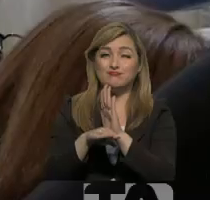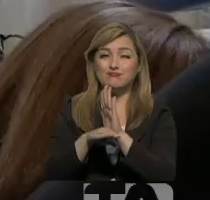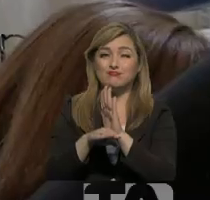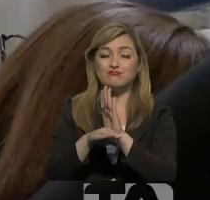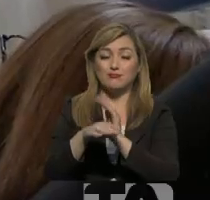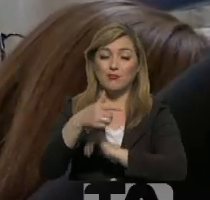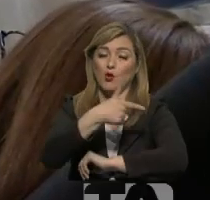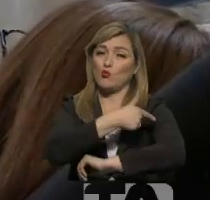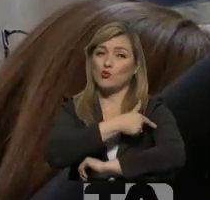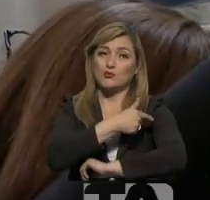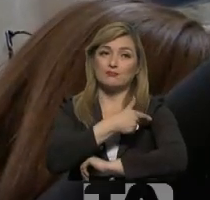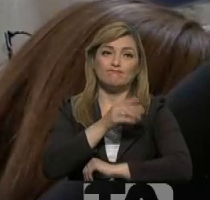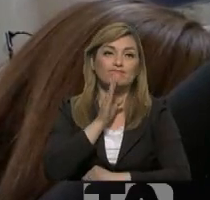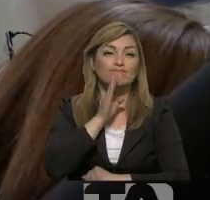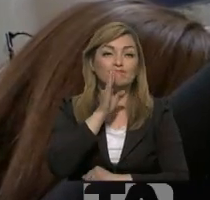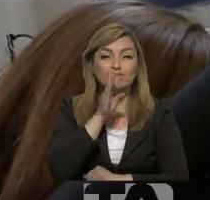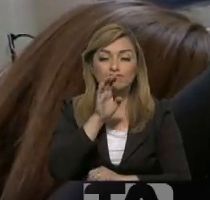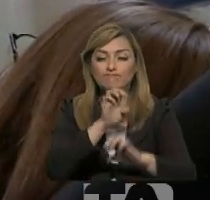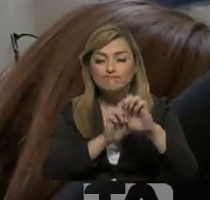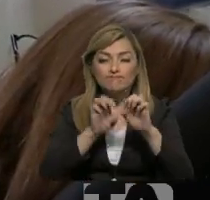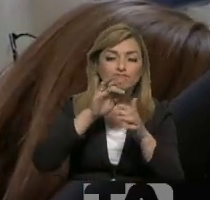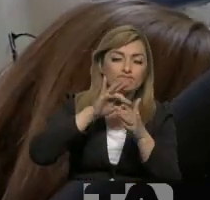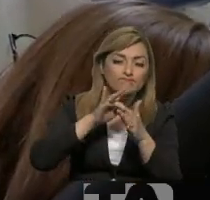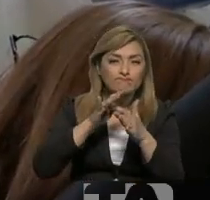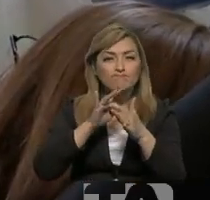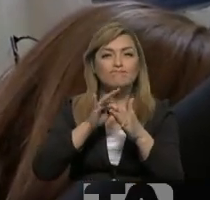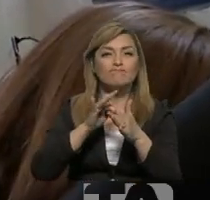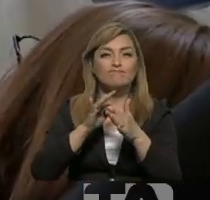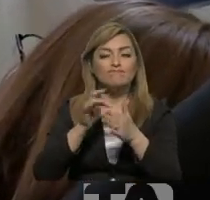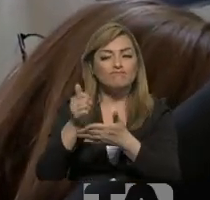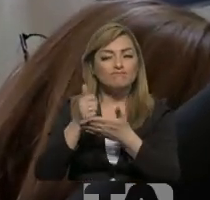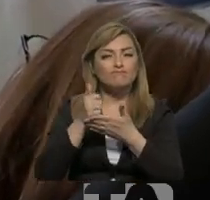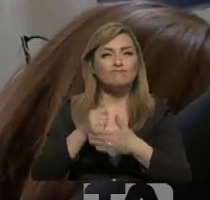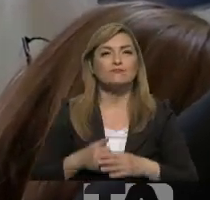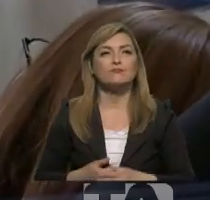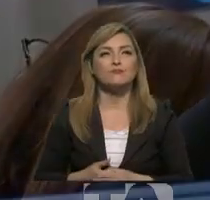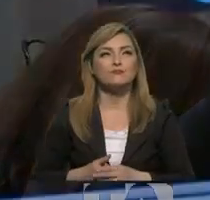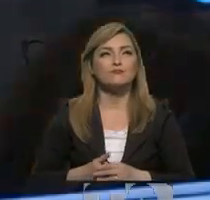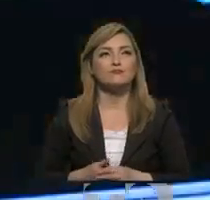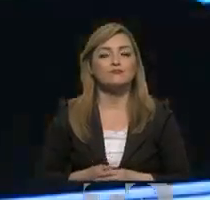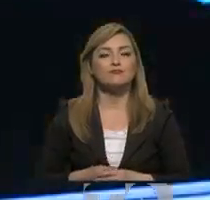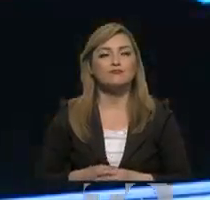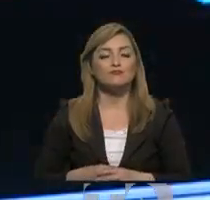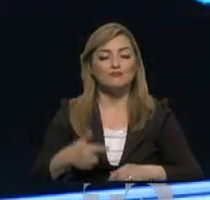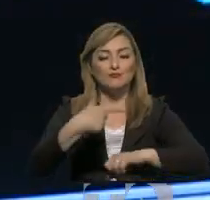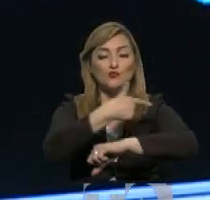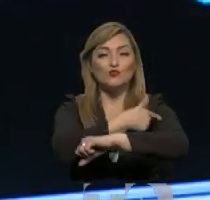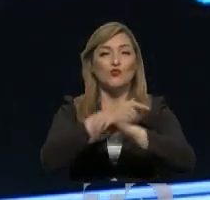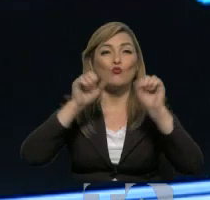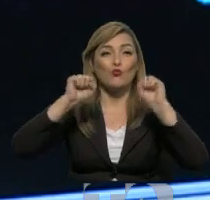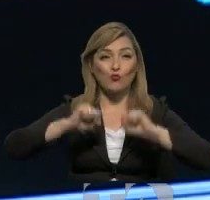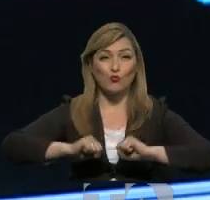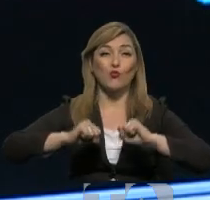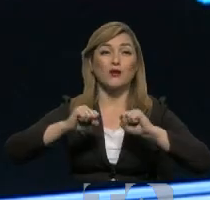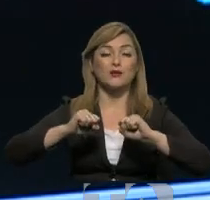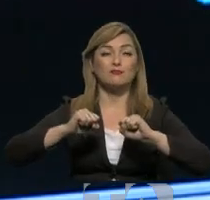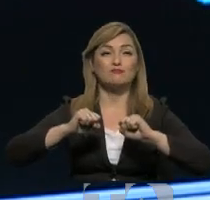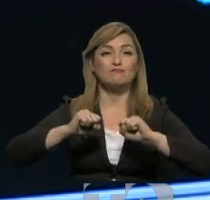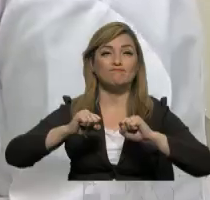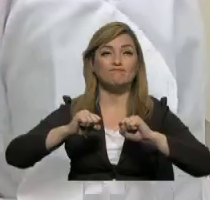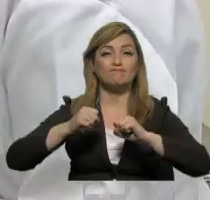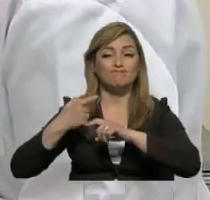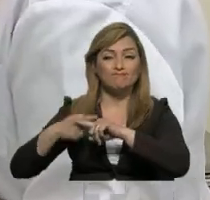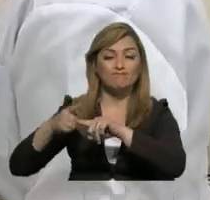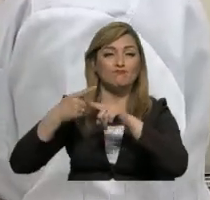de vacunación siempre y cuando se sopesen los riesgos y los beneficios. Sabemos que por ahora la vacunación puede considerarse en